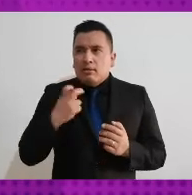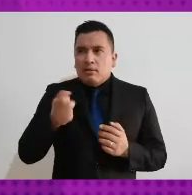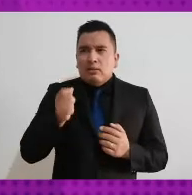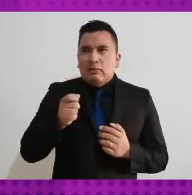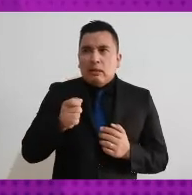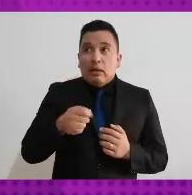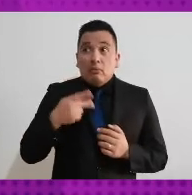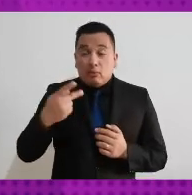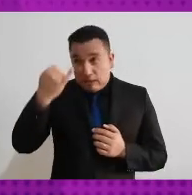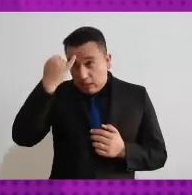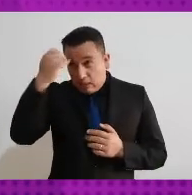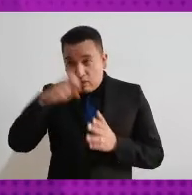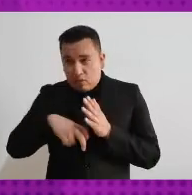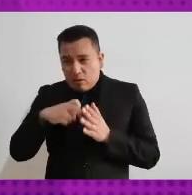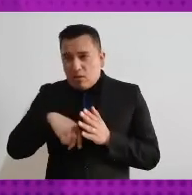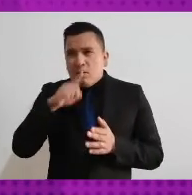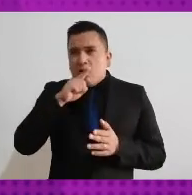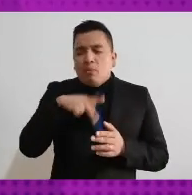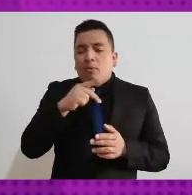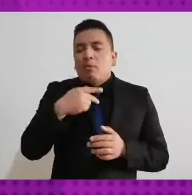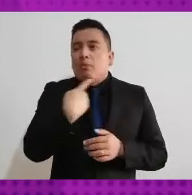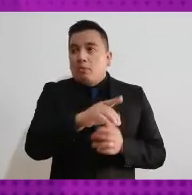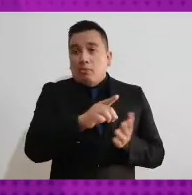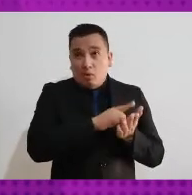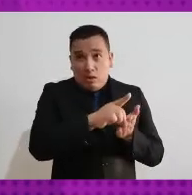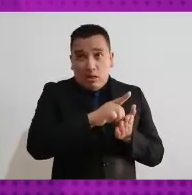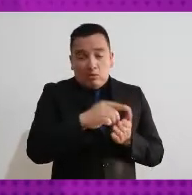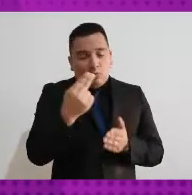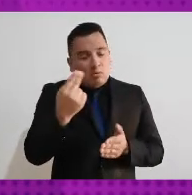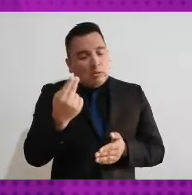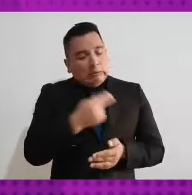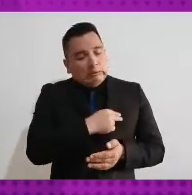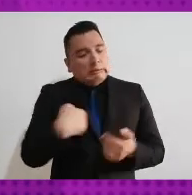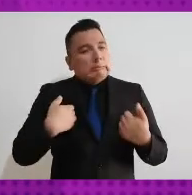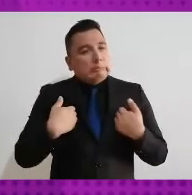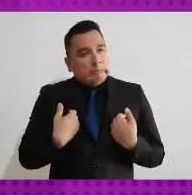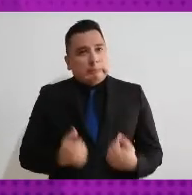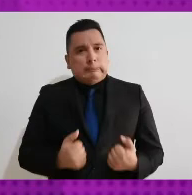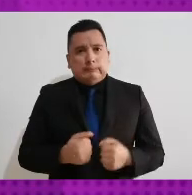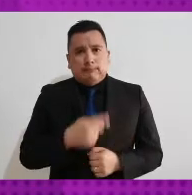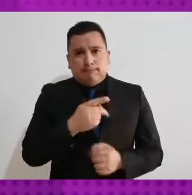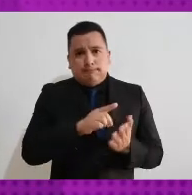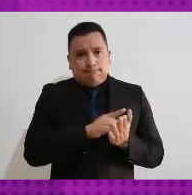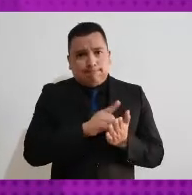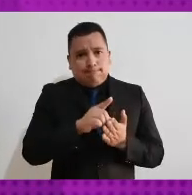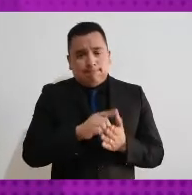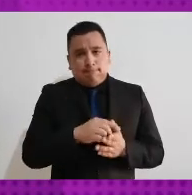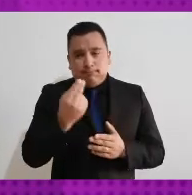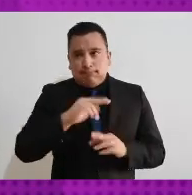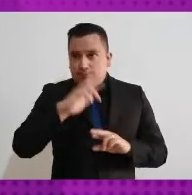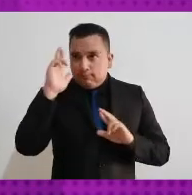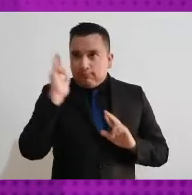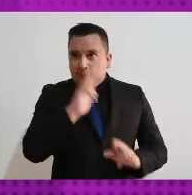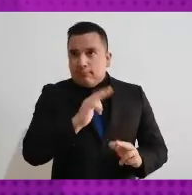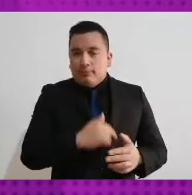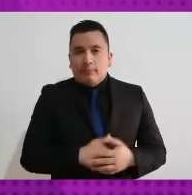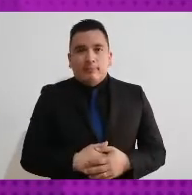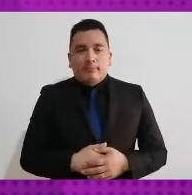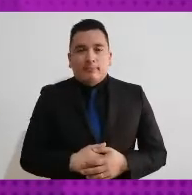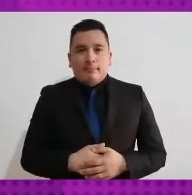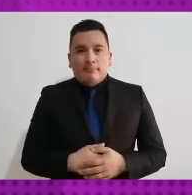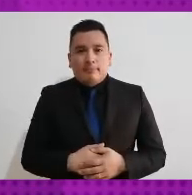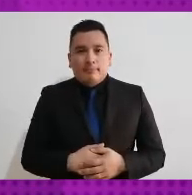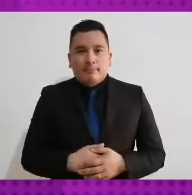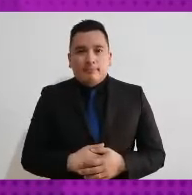un derecho que nunca se les debió quitar al momento de ingresar a prisión pero si estamos hablando